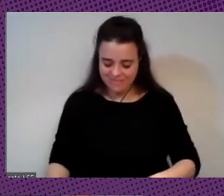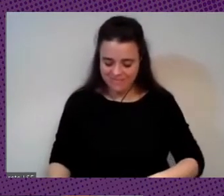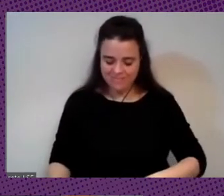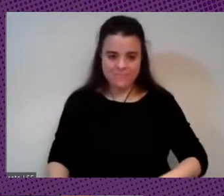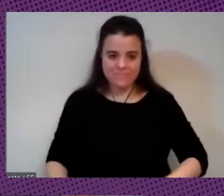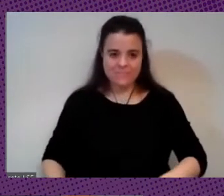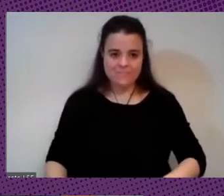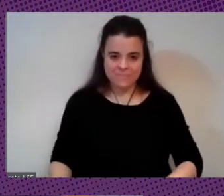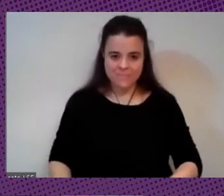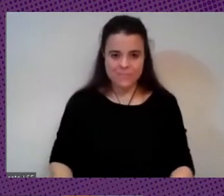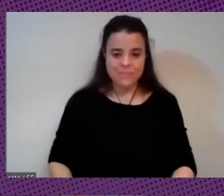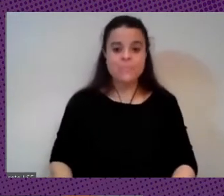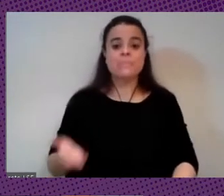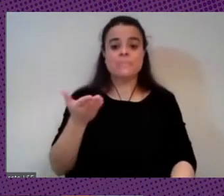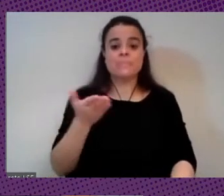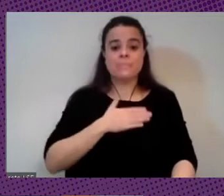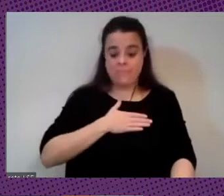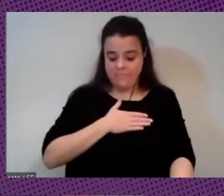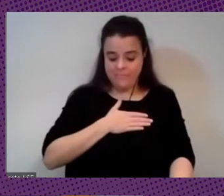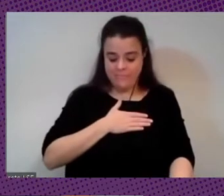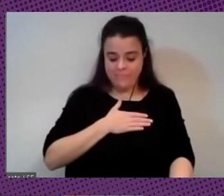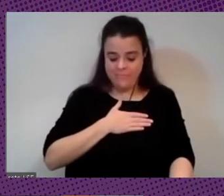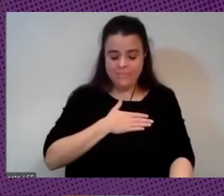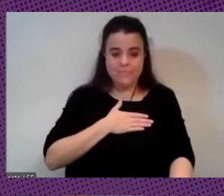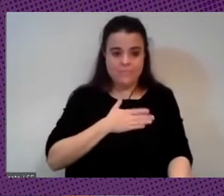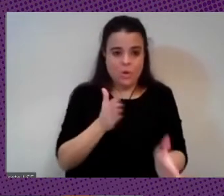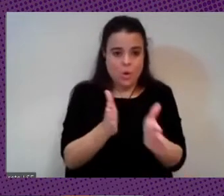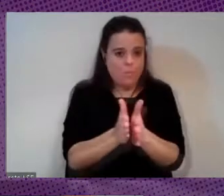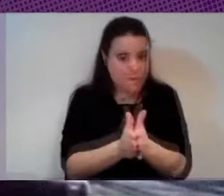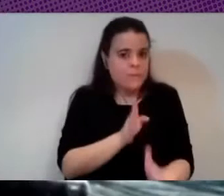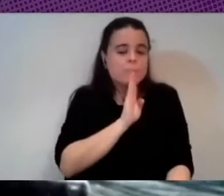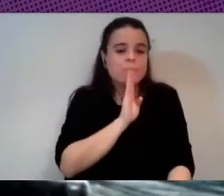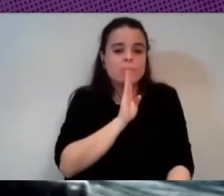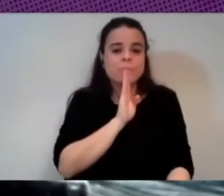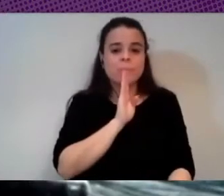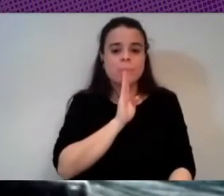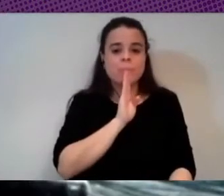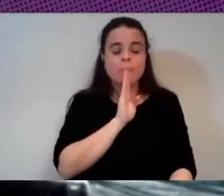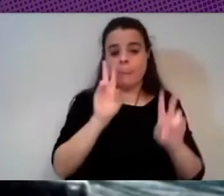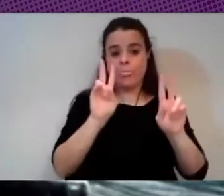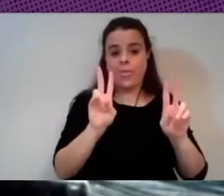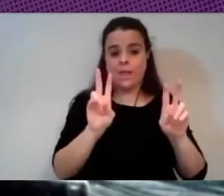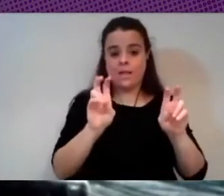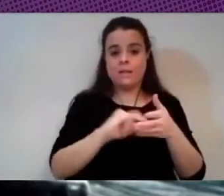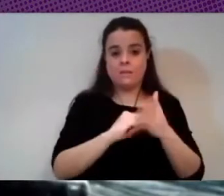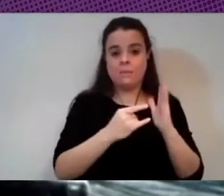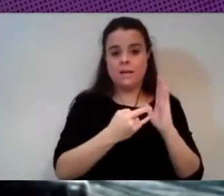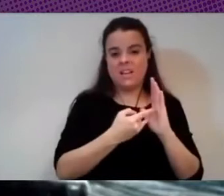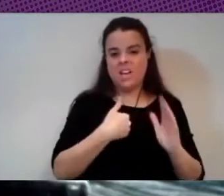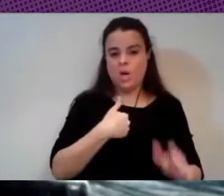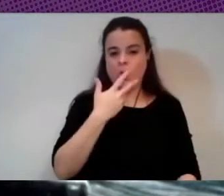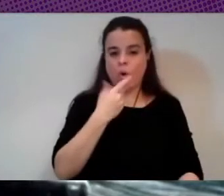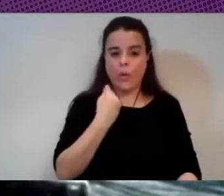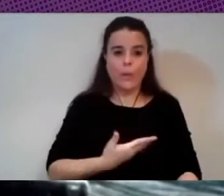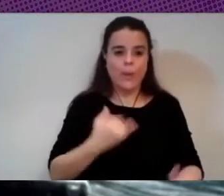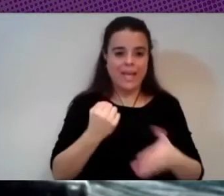compañeras o sea lo que hablabas tú el técnico o sea yo conozco ya en el trabajo de Javi la